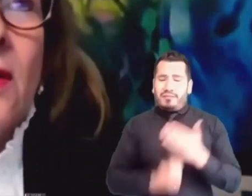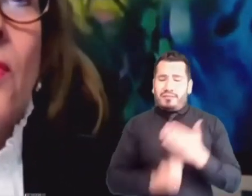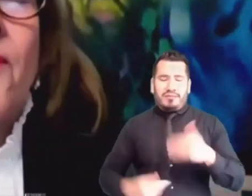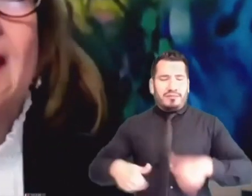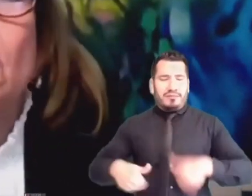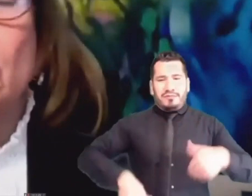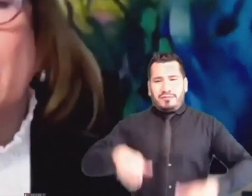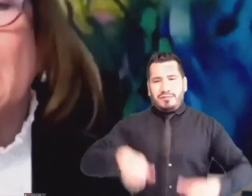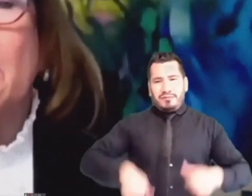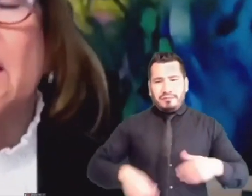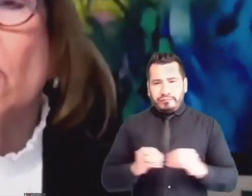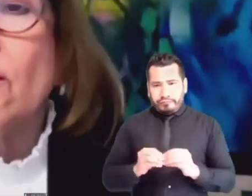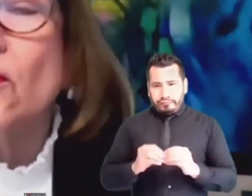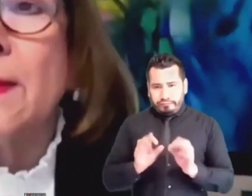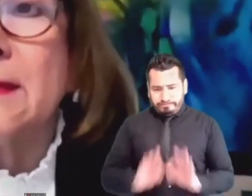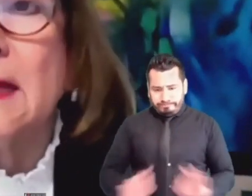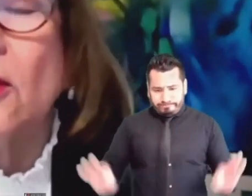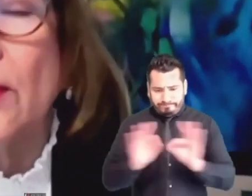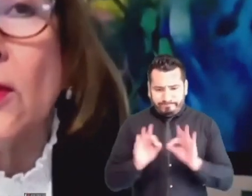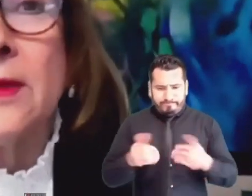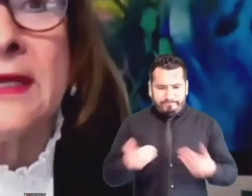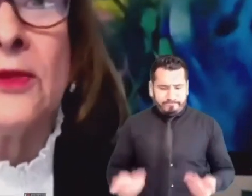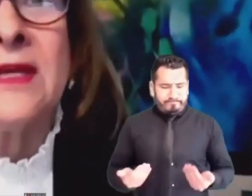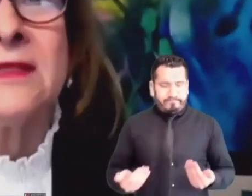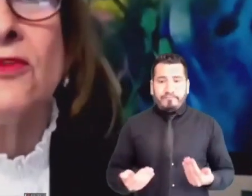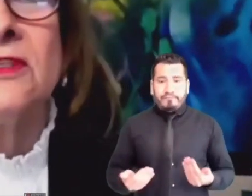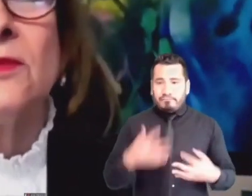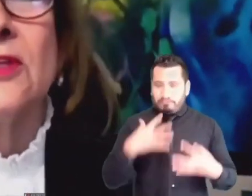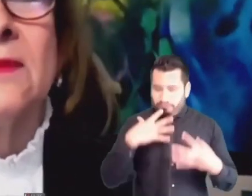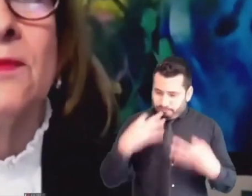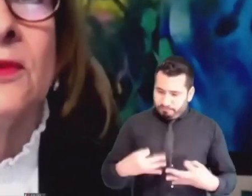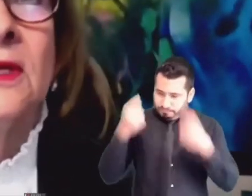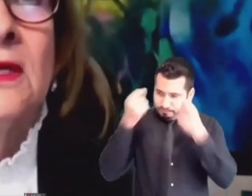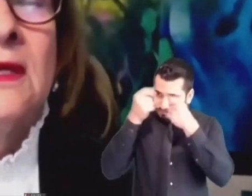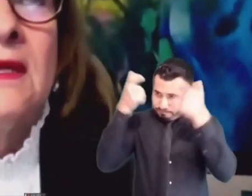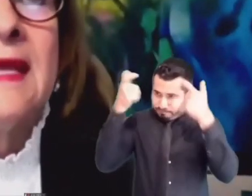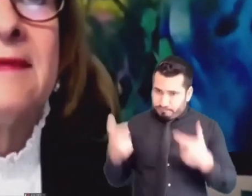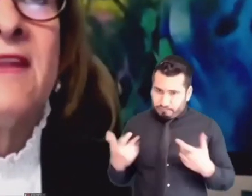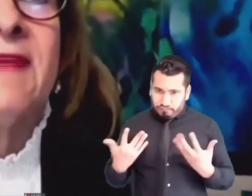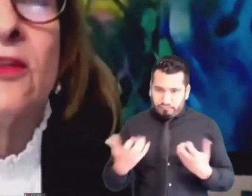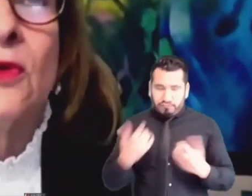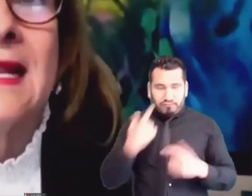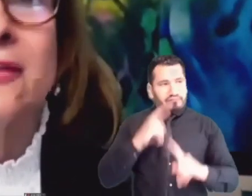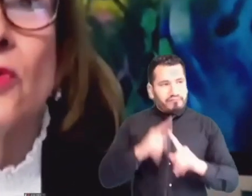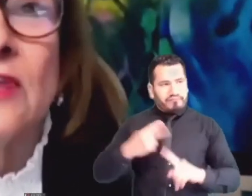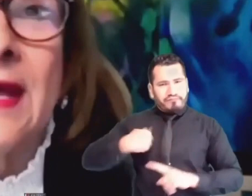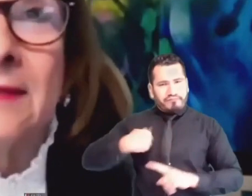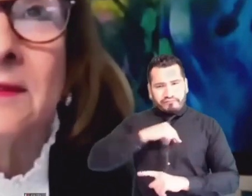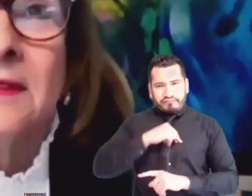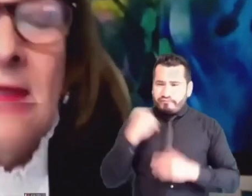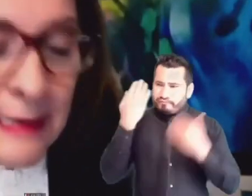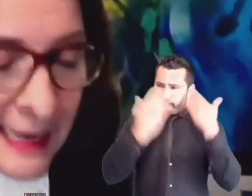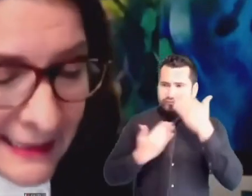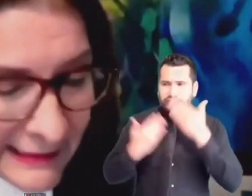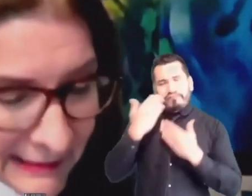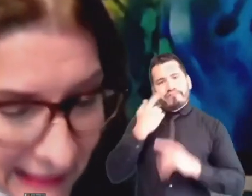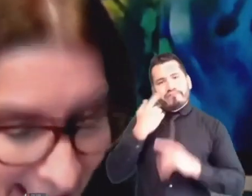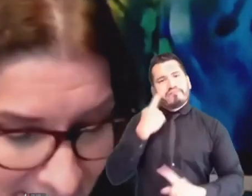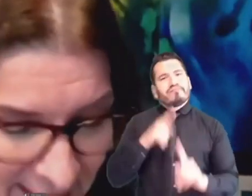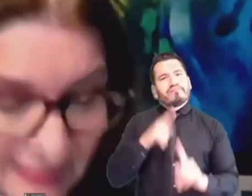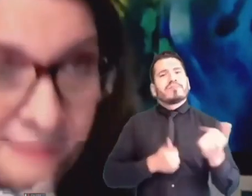un factor que para mí es muy fundamental y lo vengo mirando desde hace muchísimo tiempo. Y es el factor de la sociedad. La